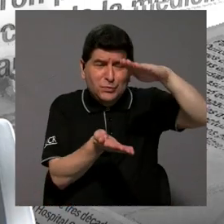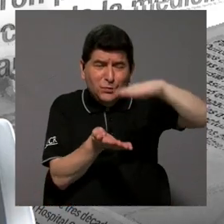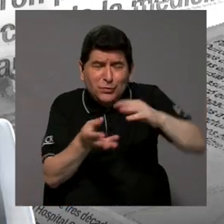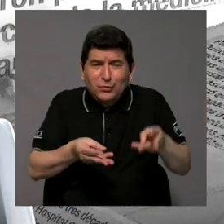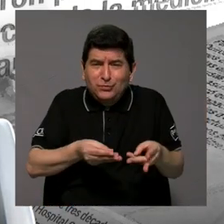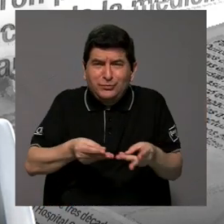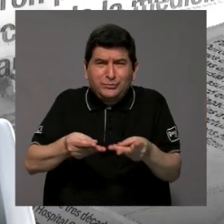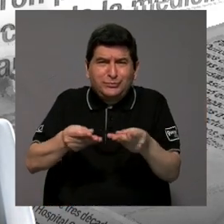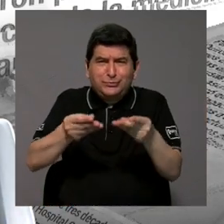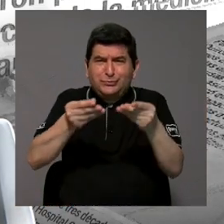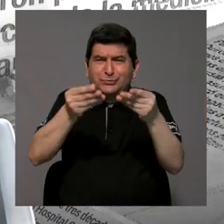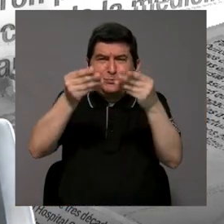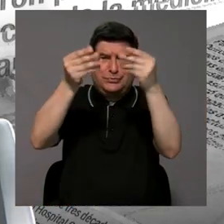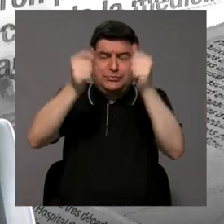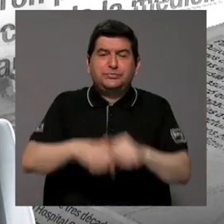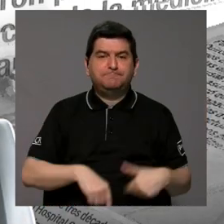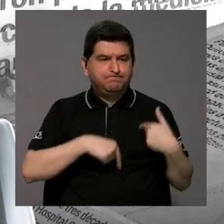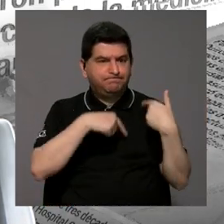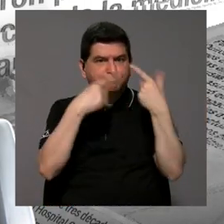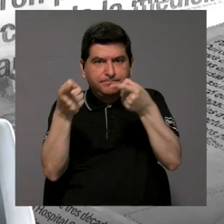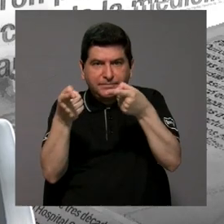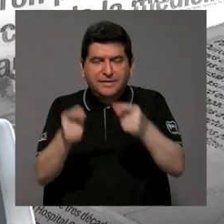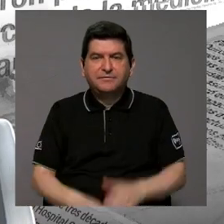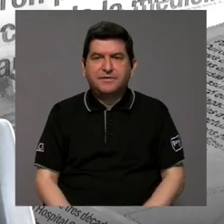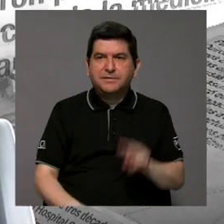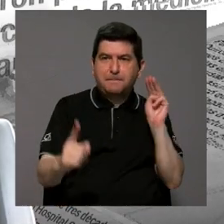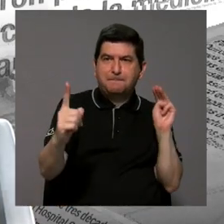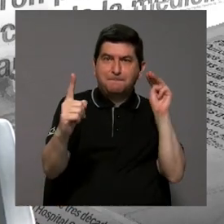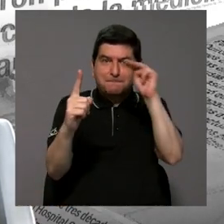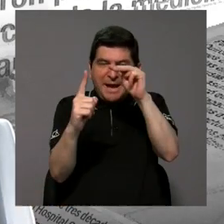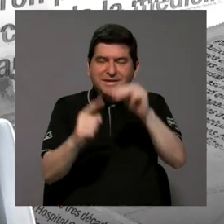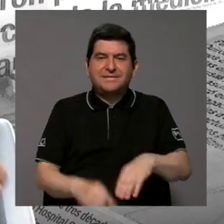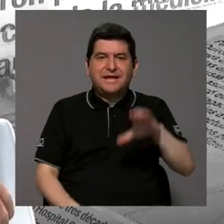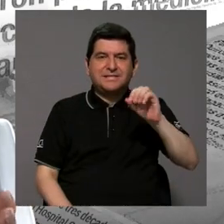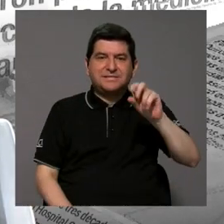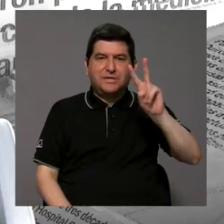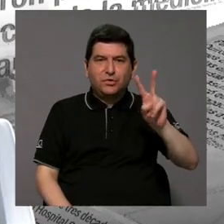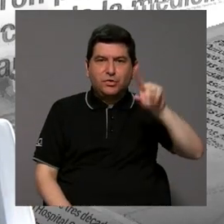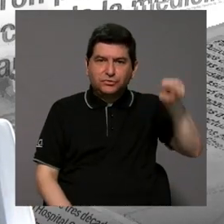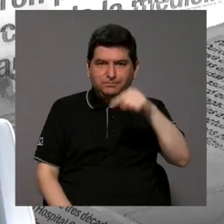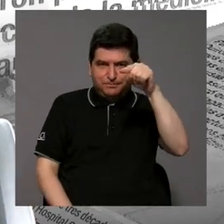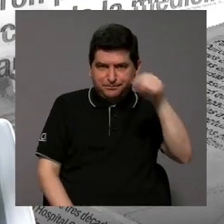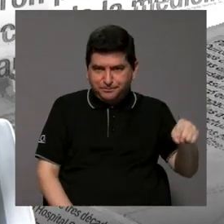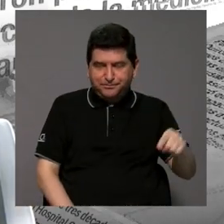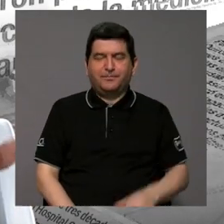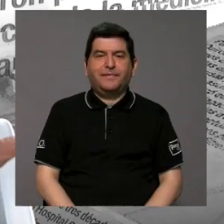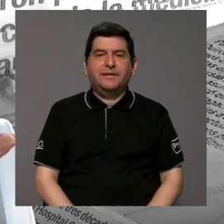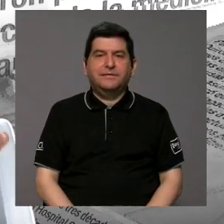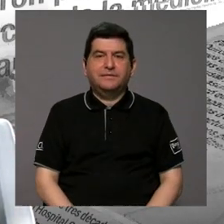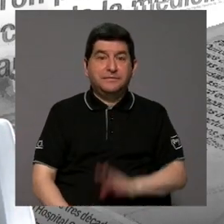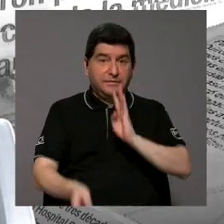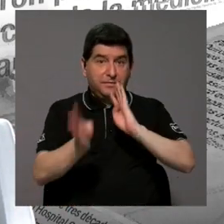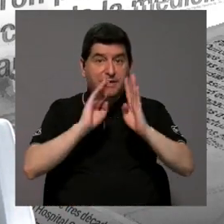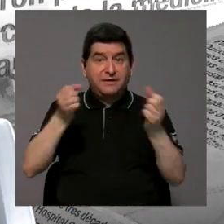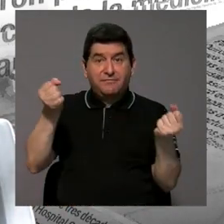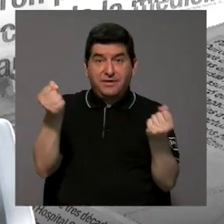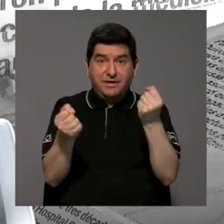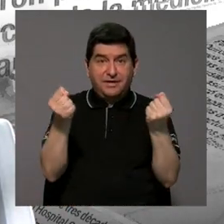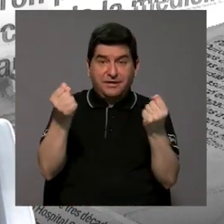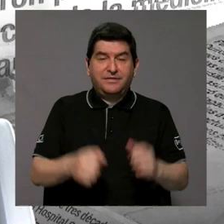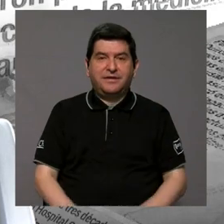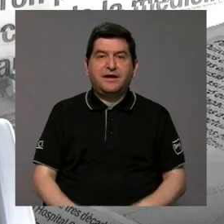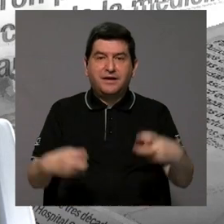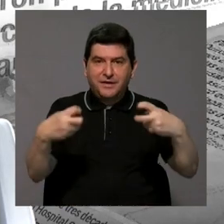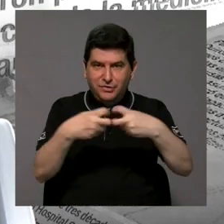mínimas emisiones que nos conduzcan a las metas de carbono neutralidad. Y para hablar de vehículos